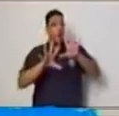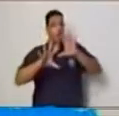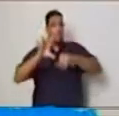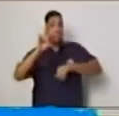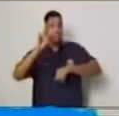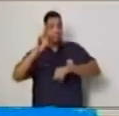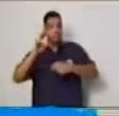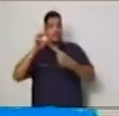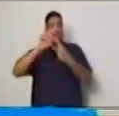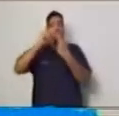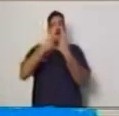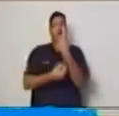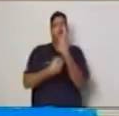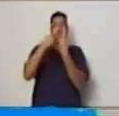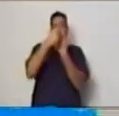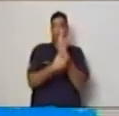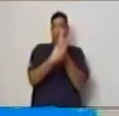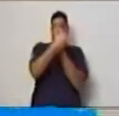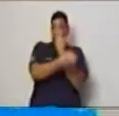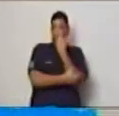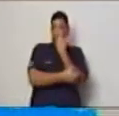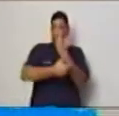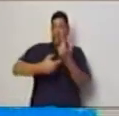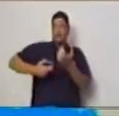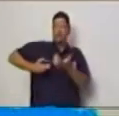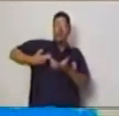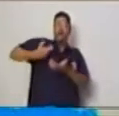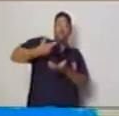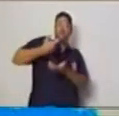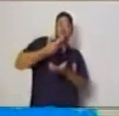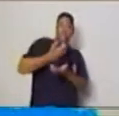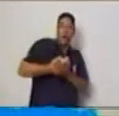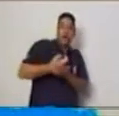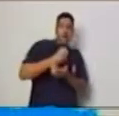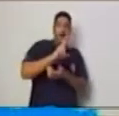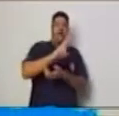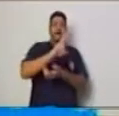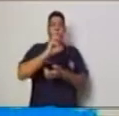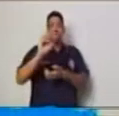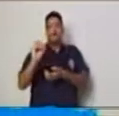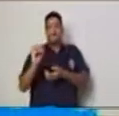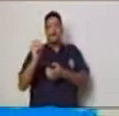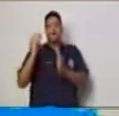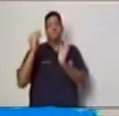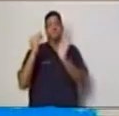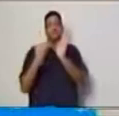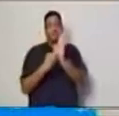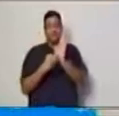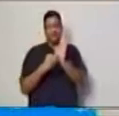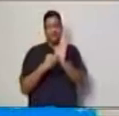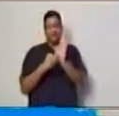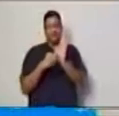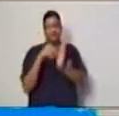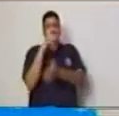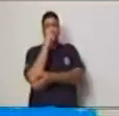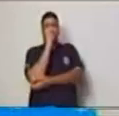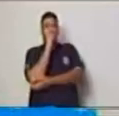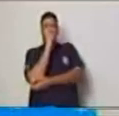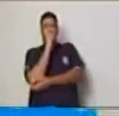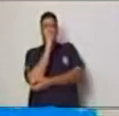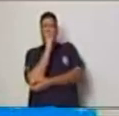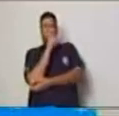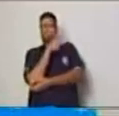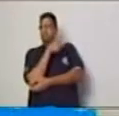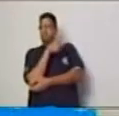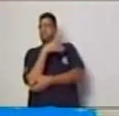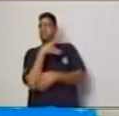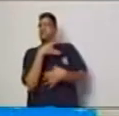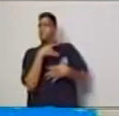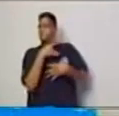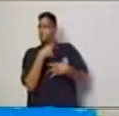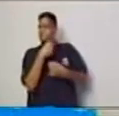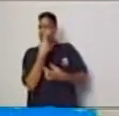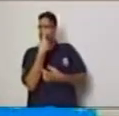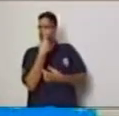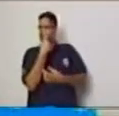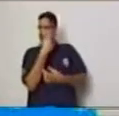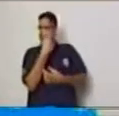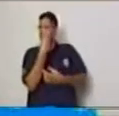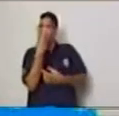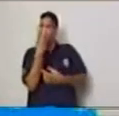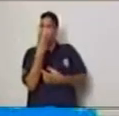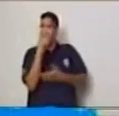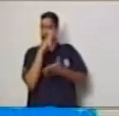se pagan veinte quetzales que interesante démosle lectura